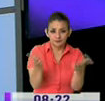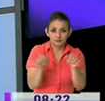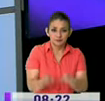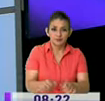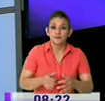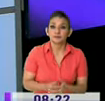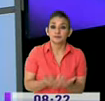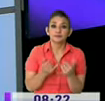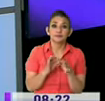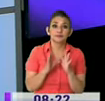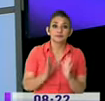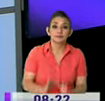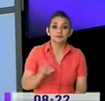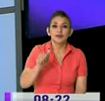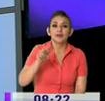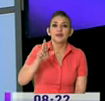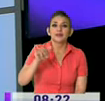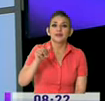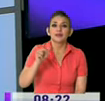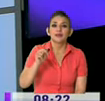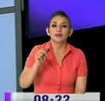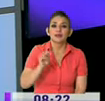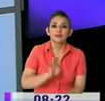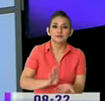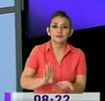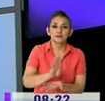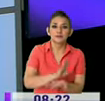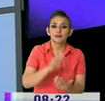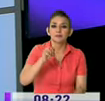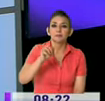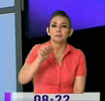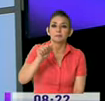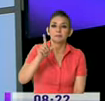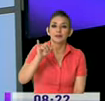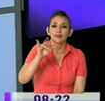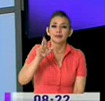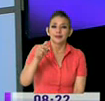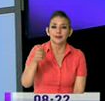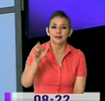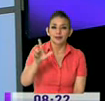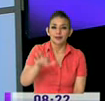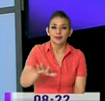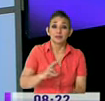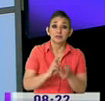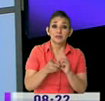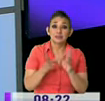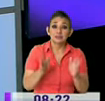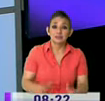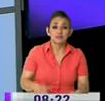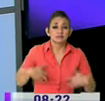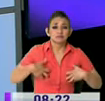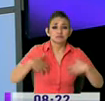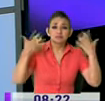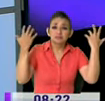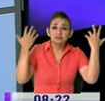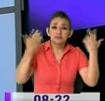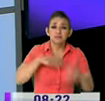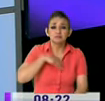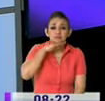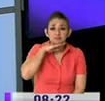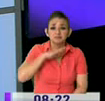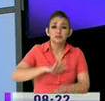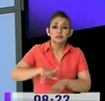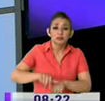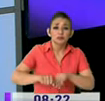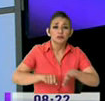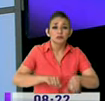Adriana Rojas se trasladó hasta el barrio El Madrigal. Ahí los vecinos pues están molestos, cansados de los constantes robos de